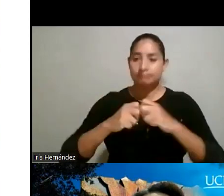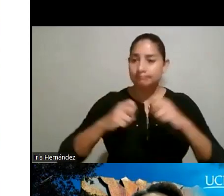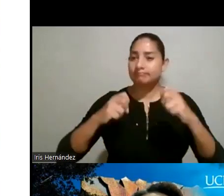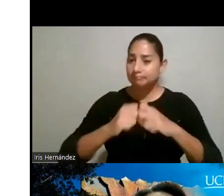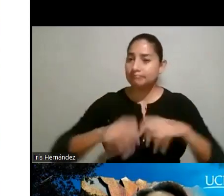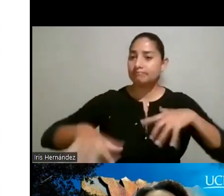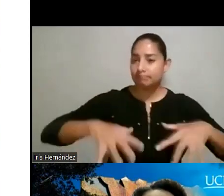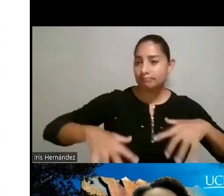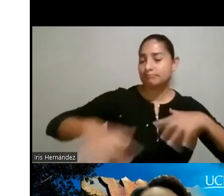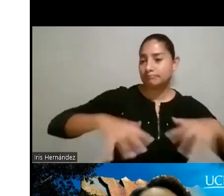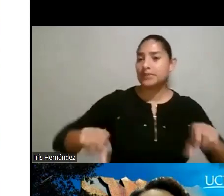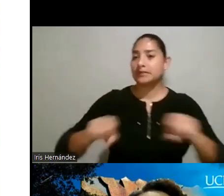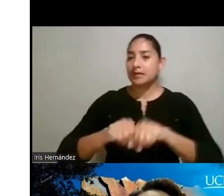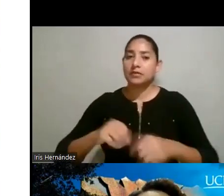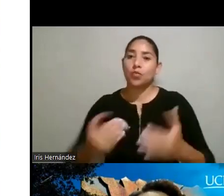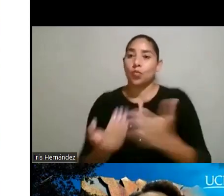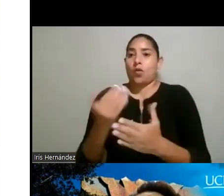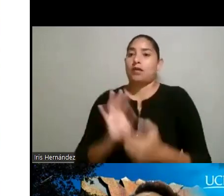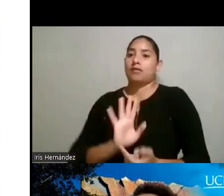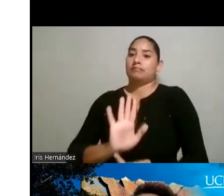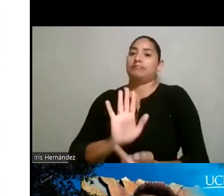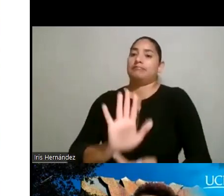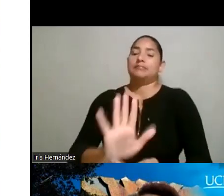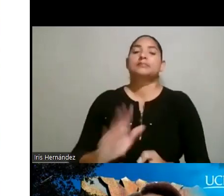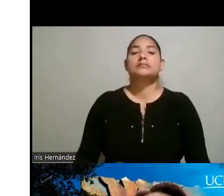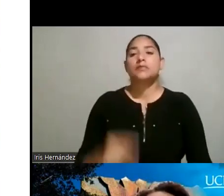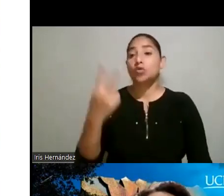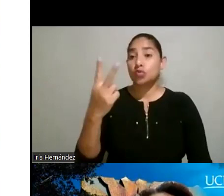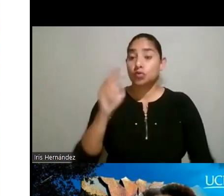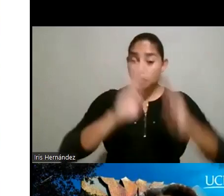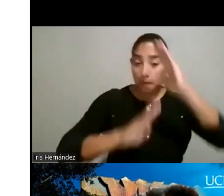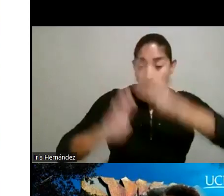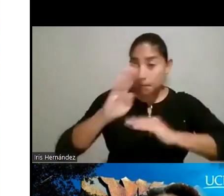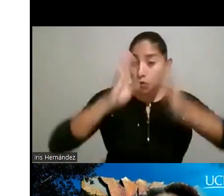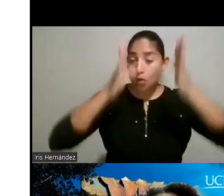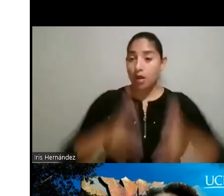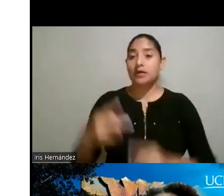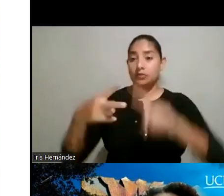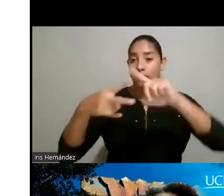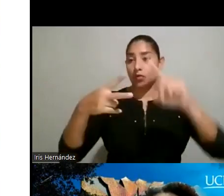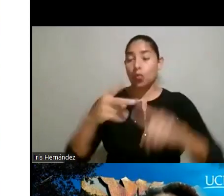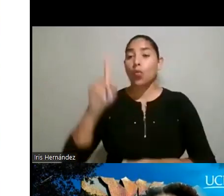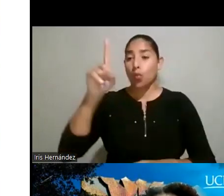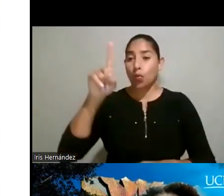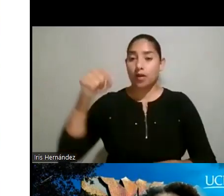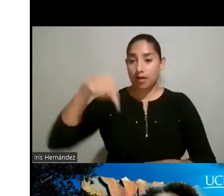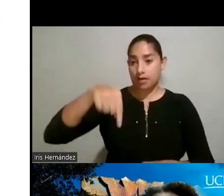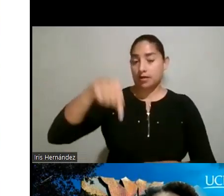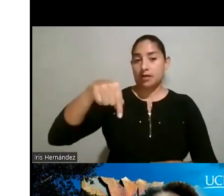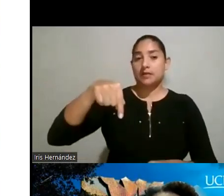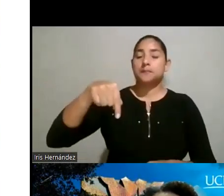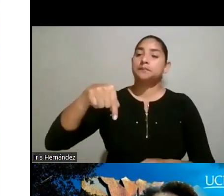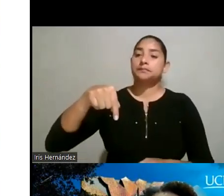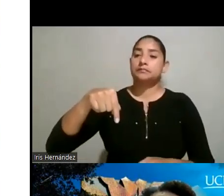de vanguardia. Tenemos dos biólogas, una bióloga acá en nuestro, en la sede